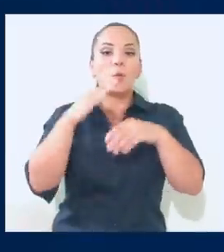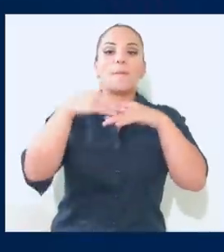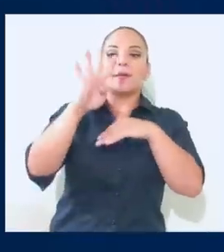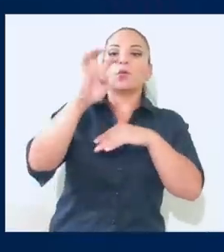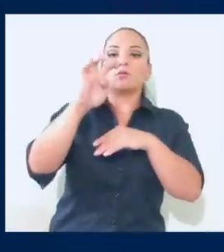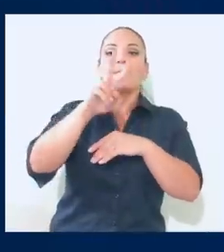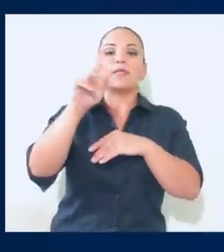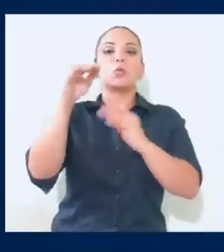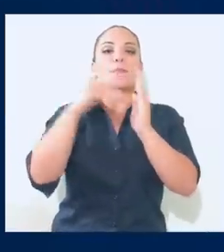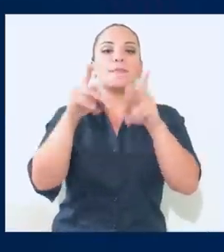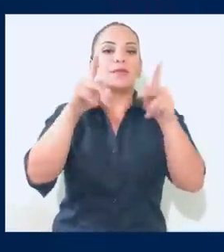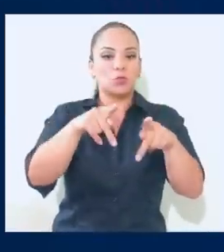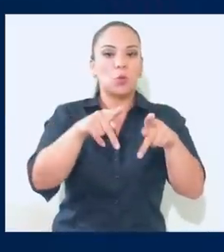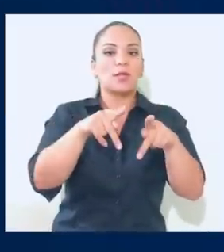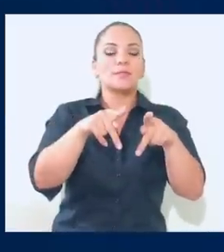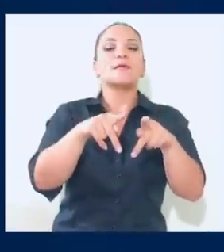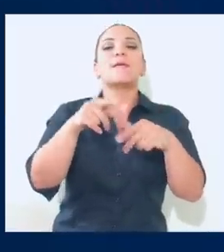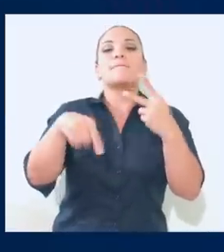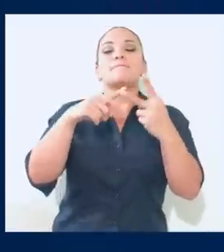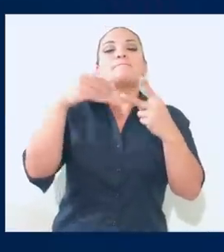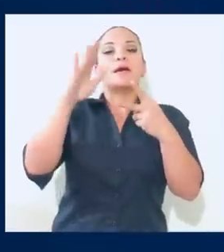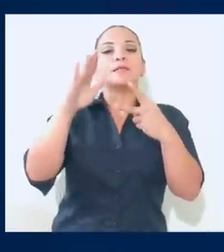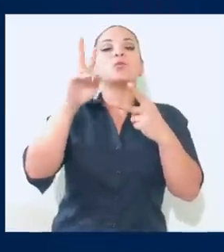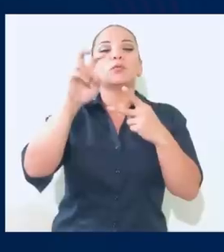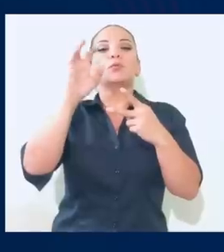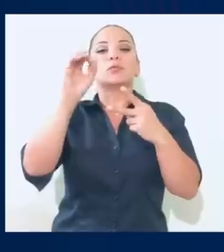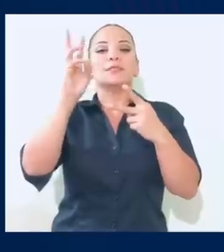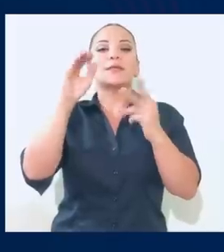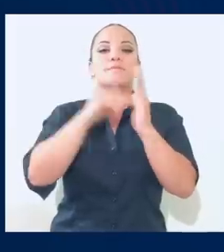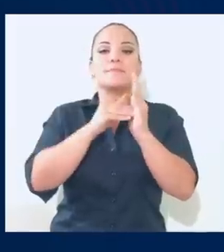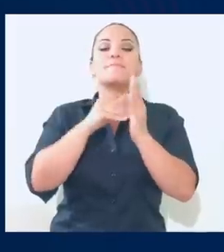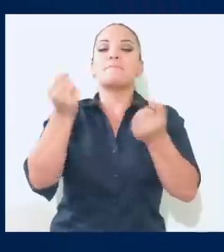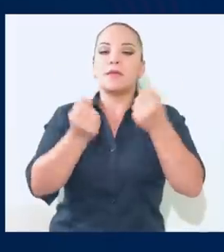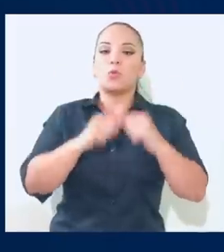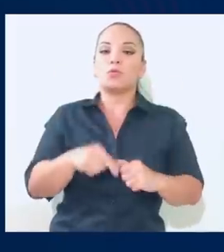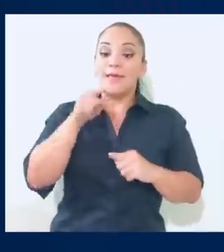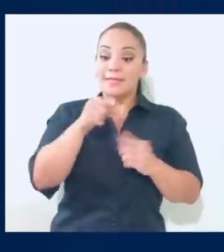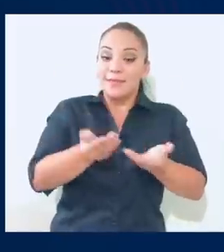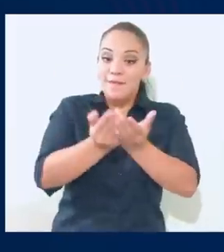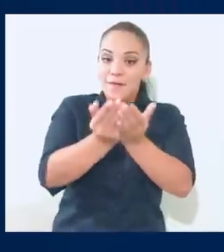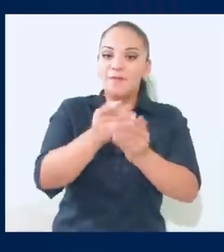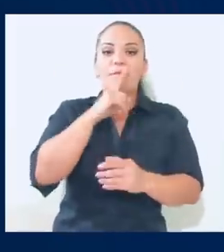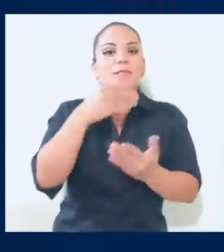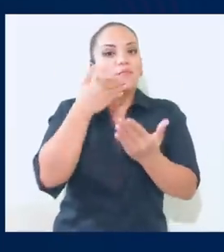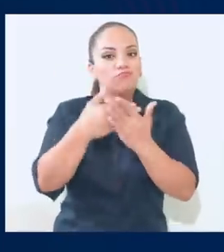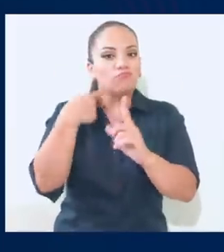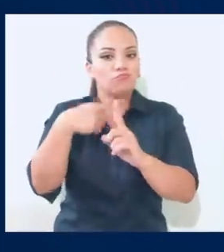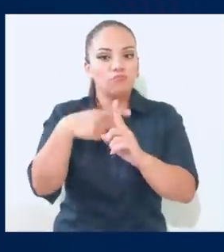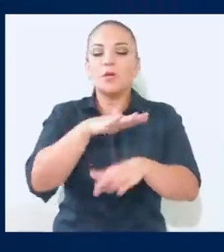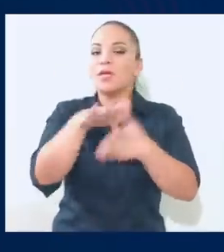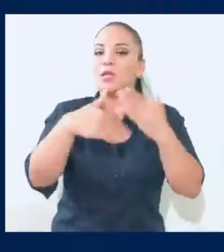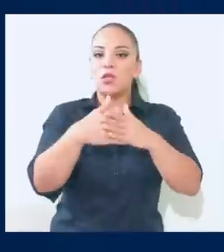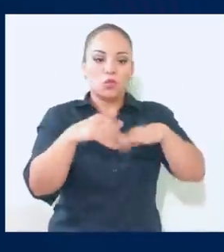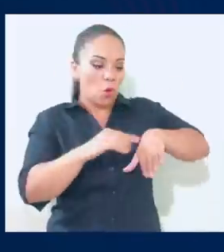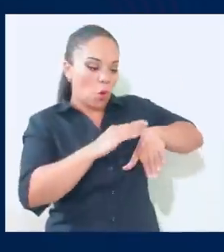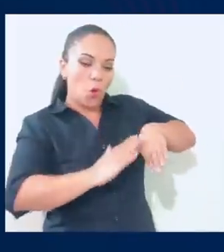420 mil personas y más de 206 mil vehículos. Este ferry tendrá un verdadero impacto en toda